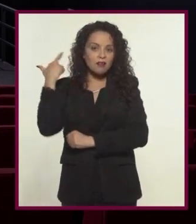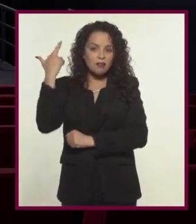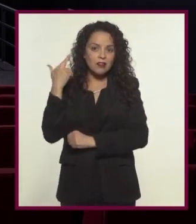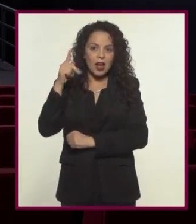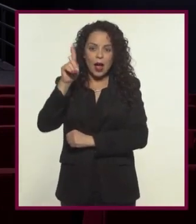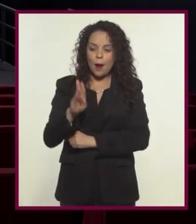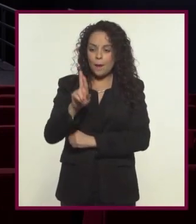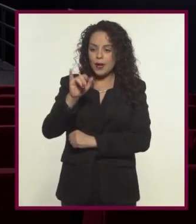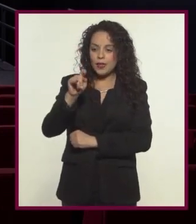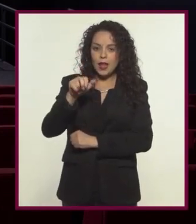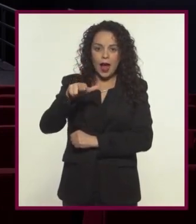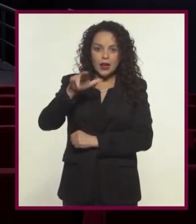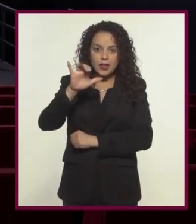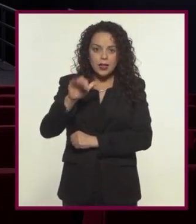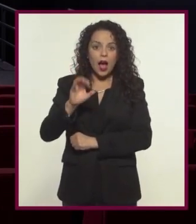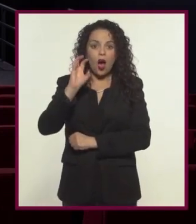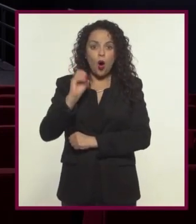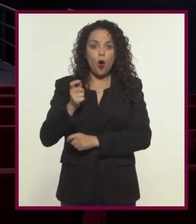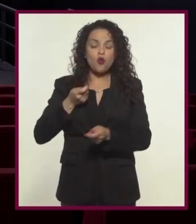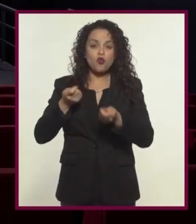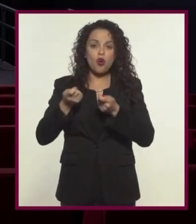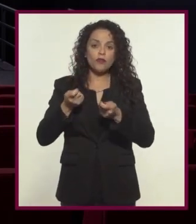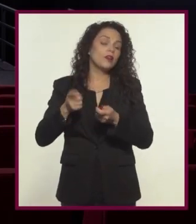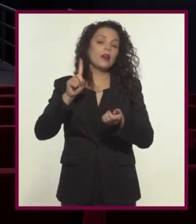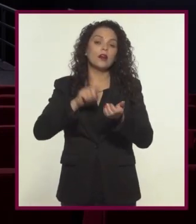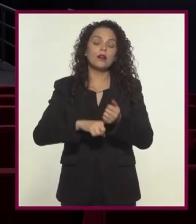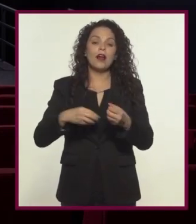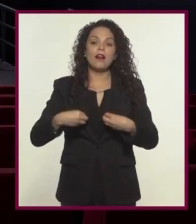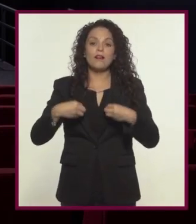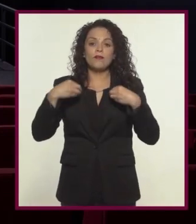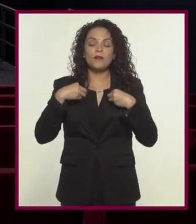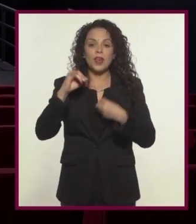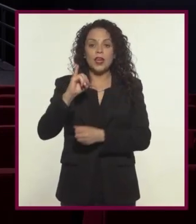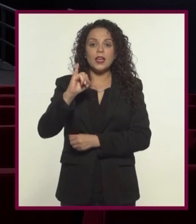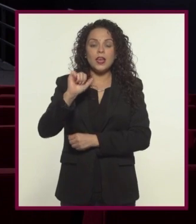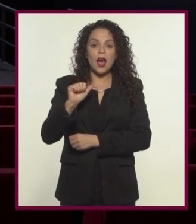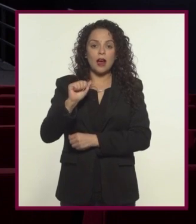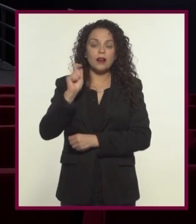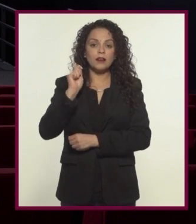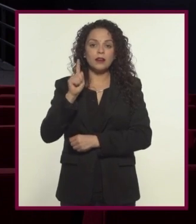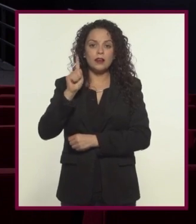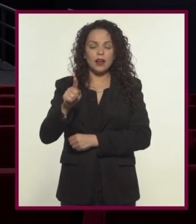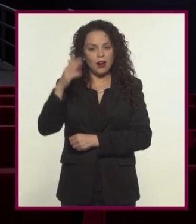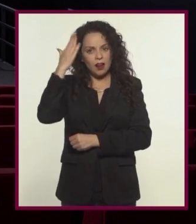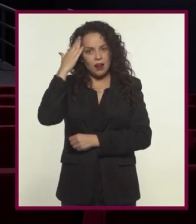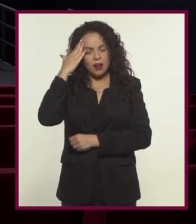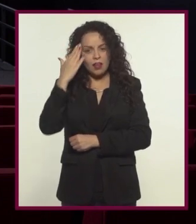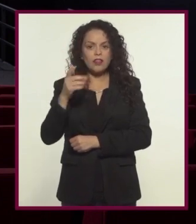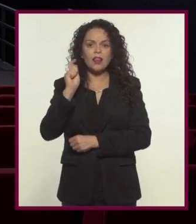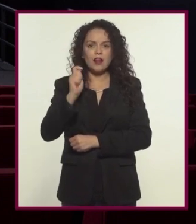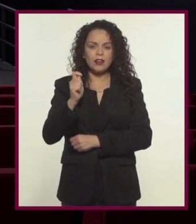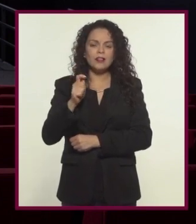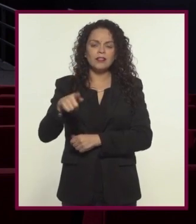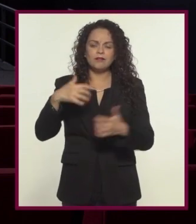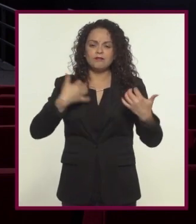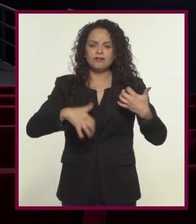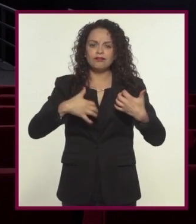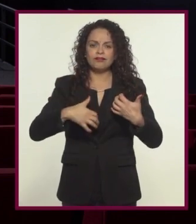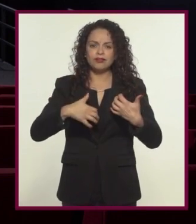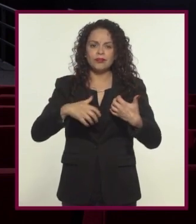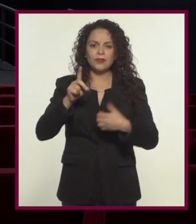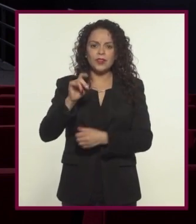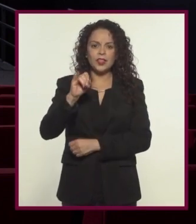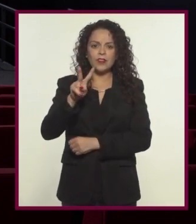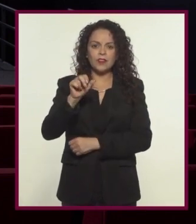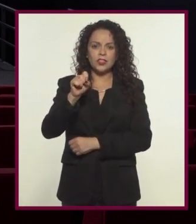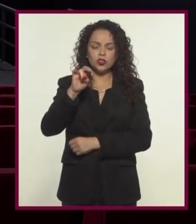con la casa real británica o Control basada en el libro de la viuda de Ian Cortis líder de la banda de rock Joy